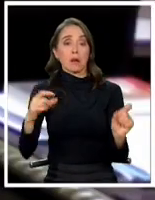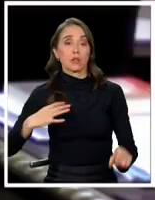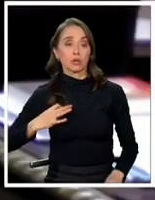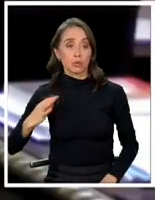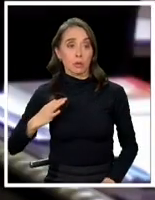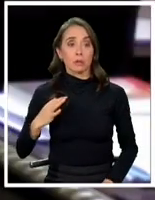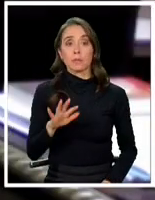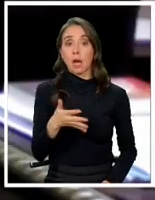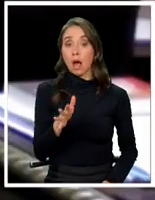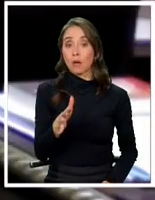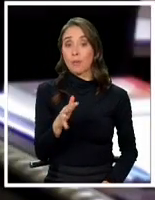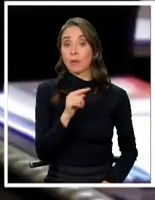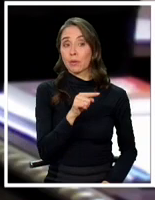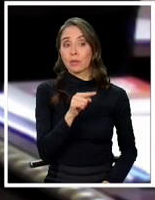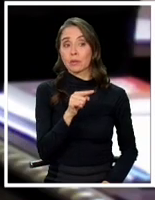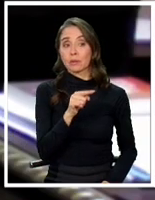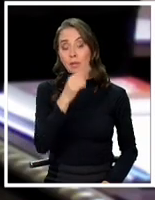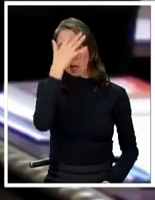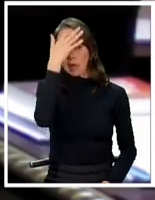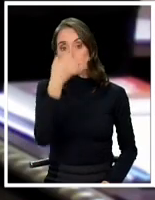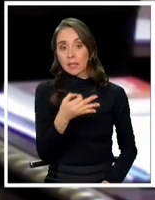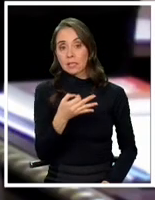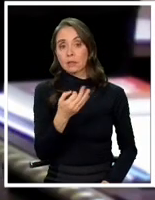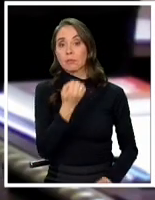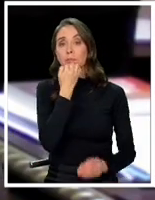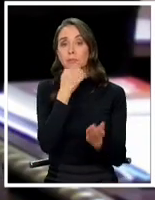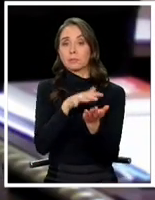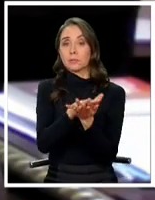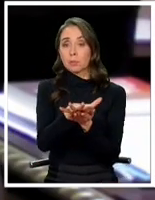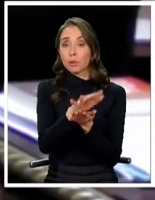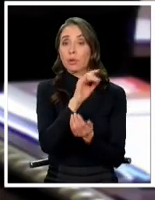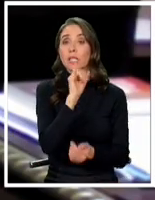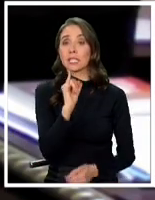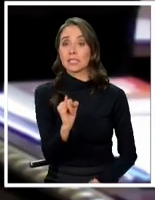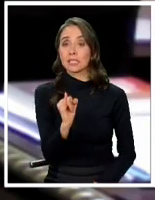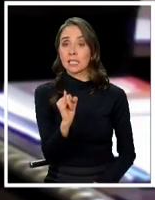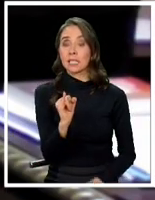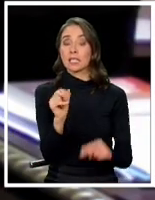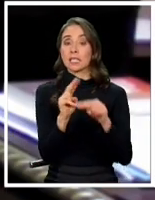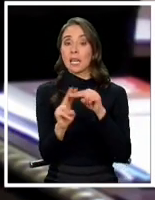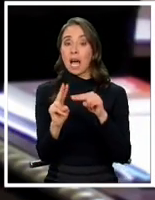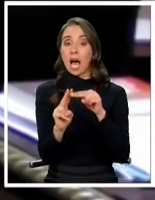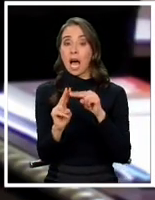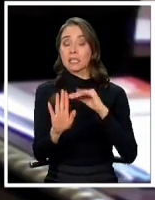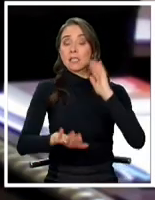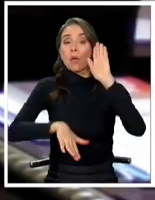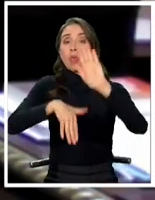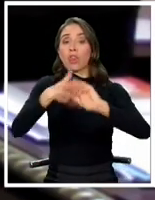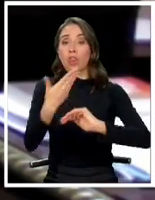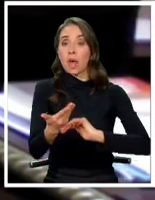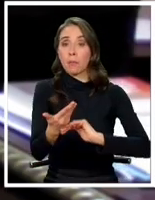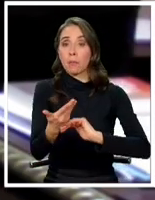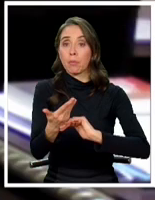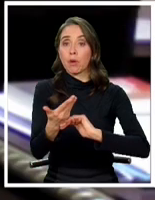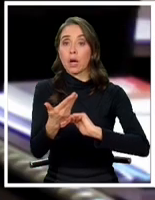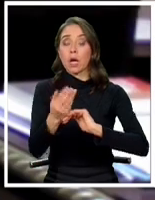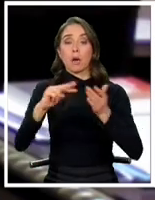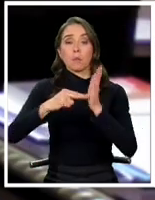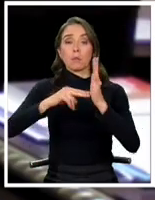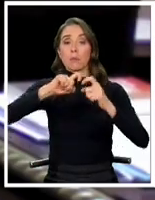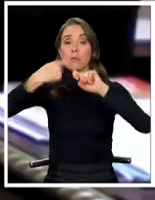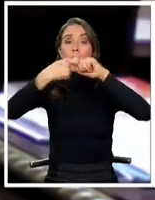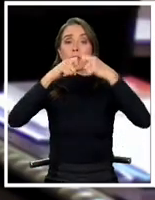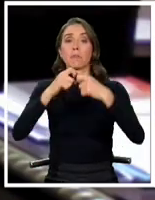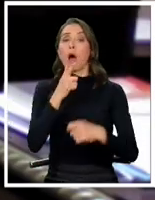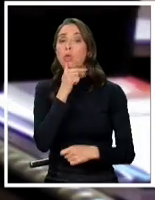ciudadanía. Probablemente fue una decisión imprudente porque si efectivamente se genera con posterioridad un revuelo o